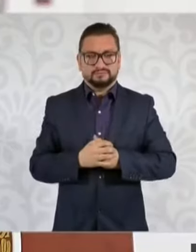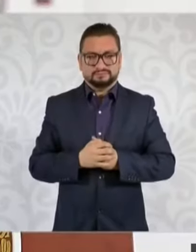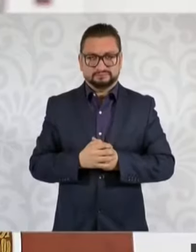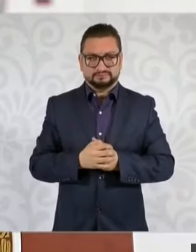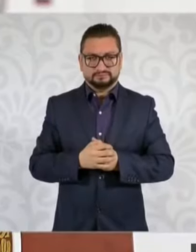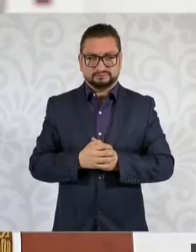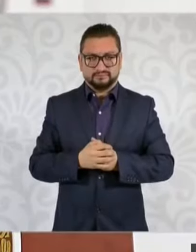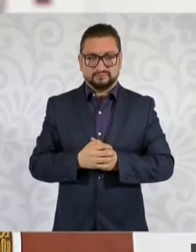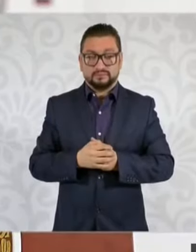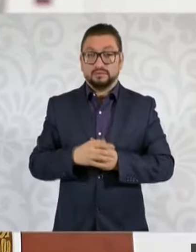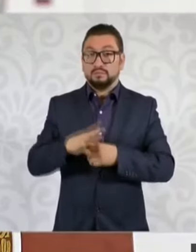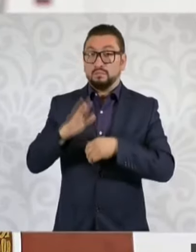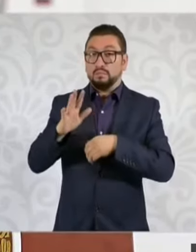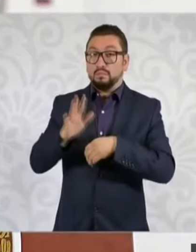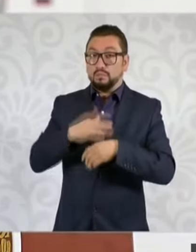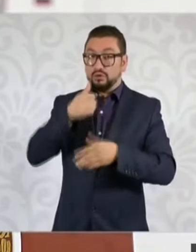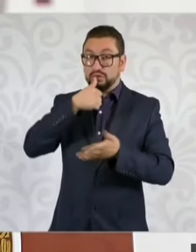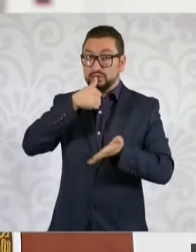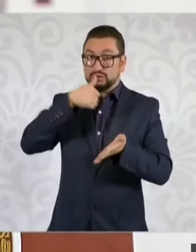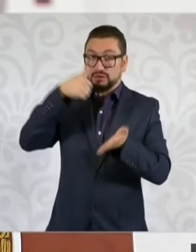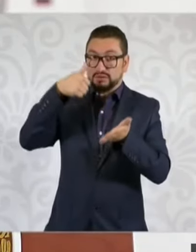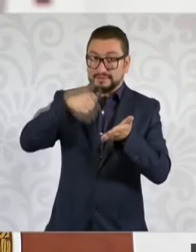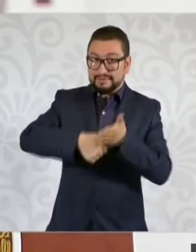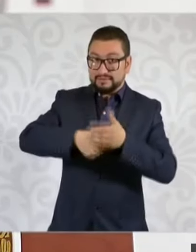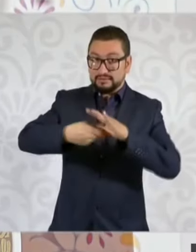la manera en que respondieron a la carta.